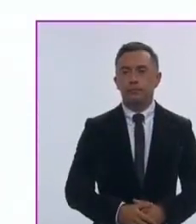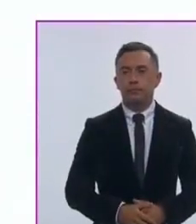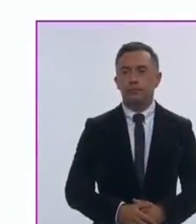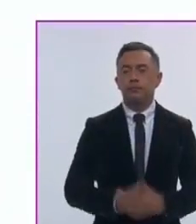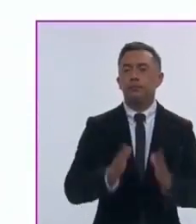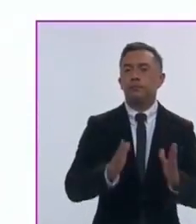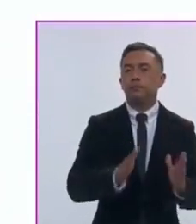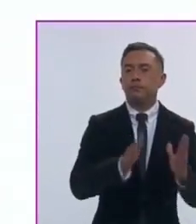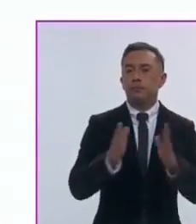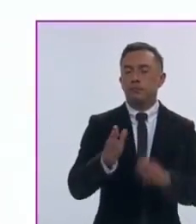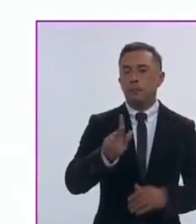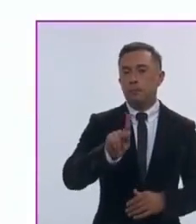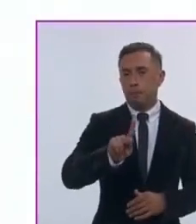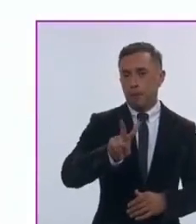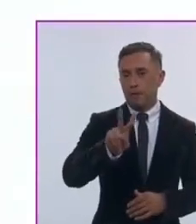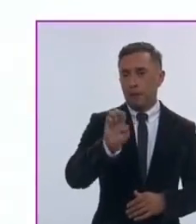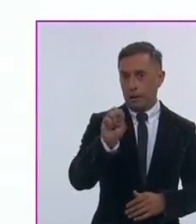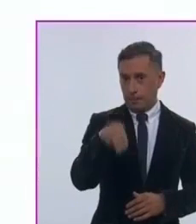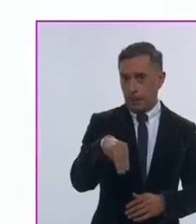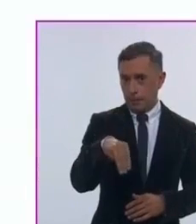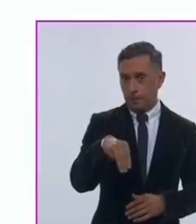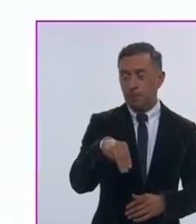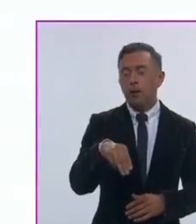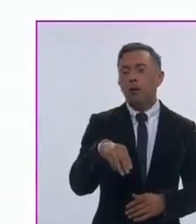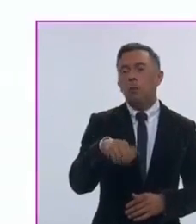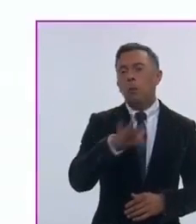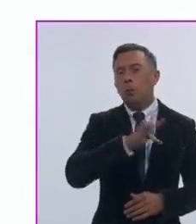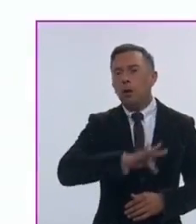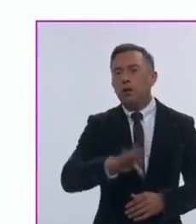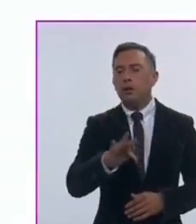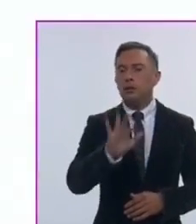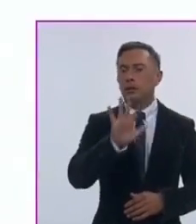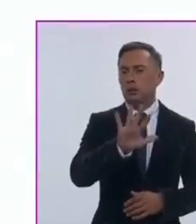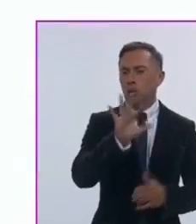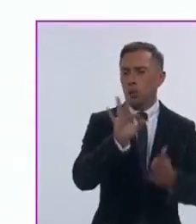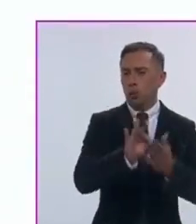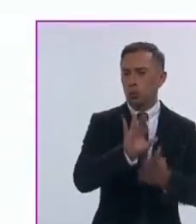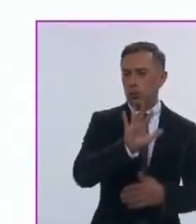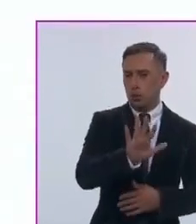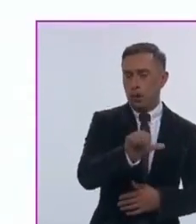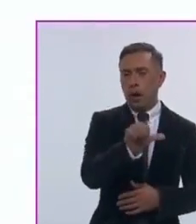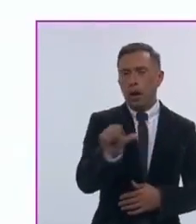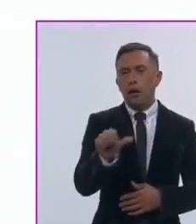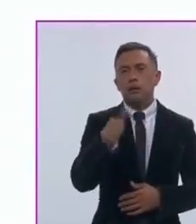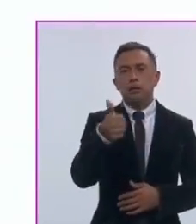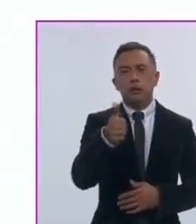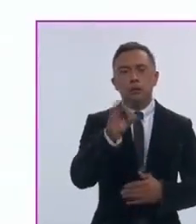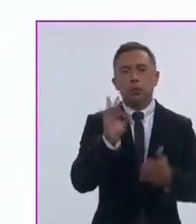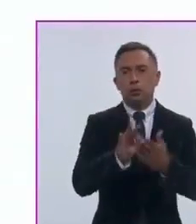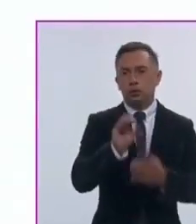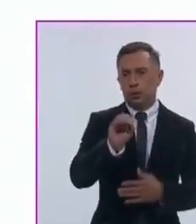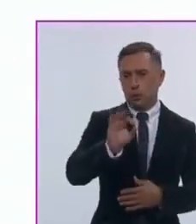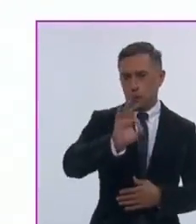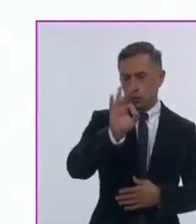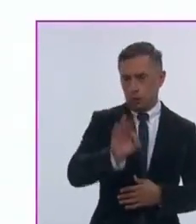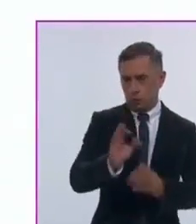Partido Verde Ecologista de México, entre 5.5 y 6.0 por ciento.